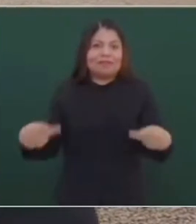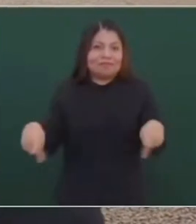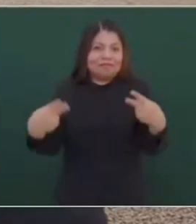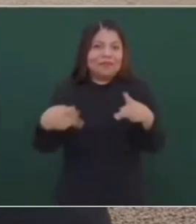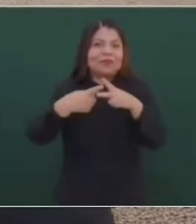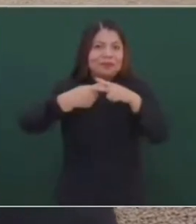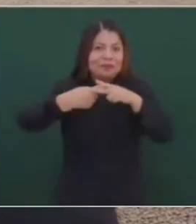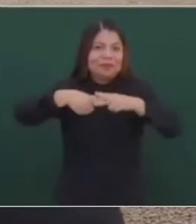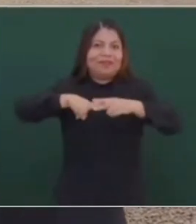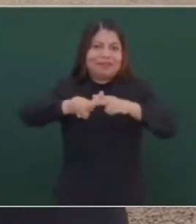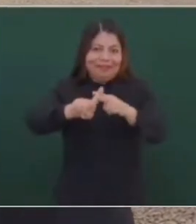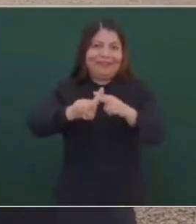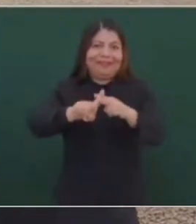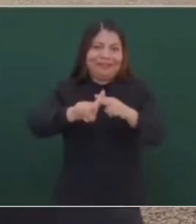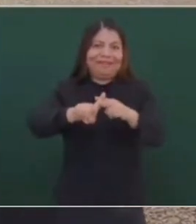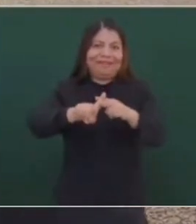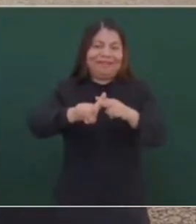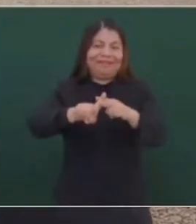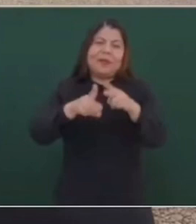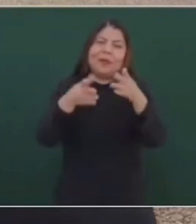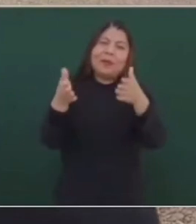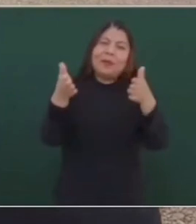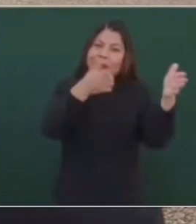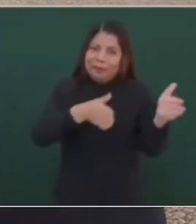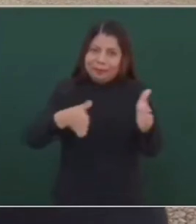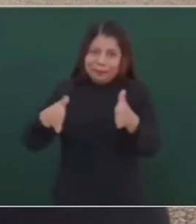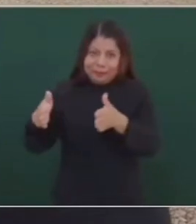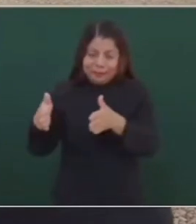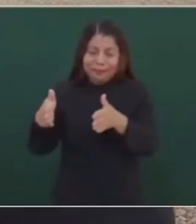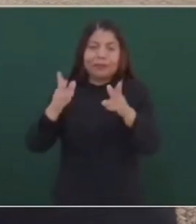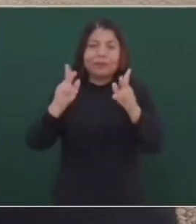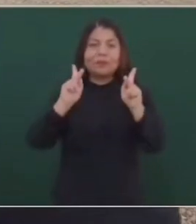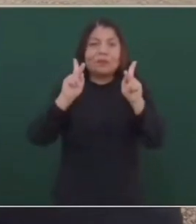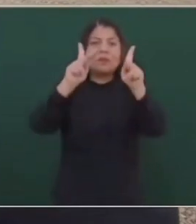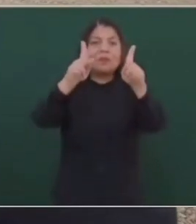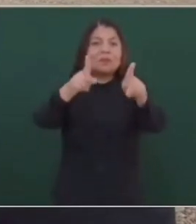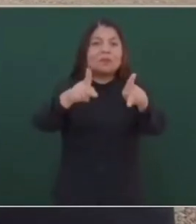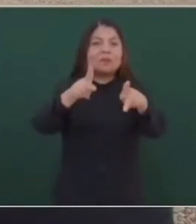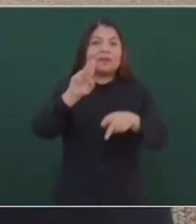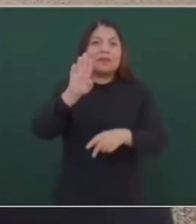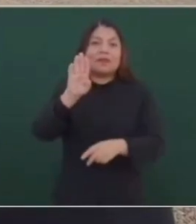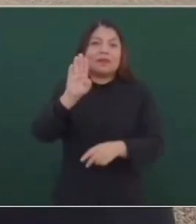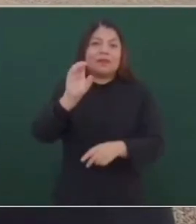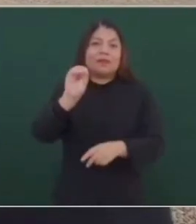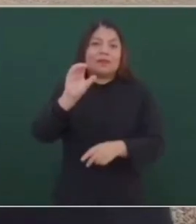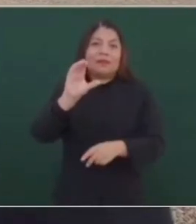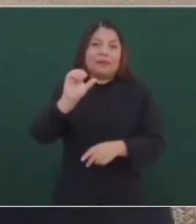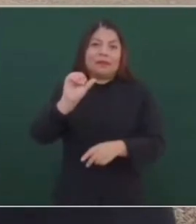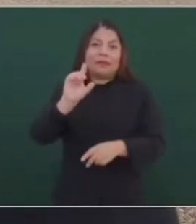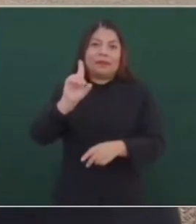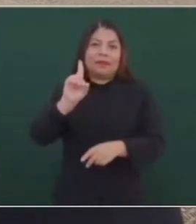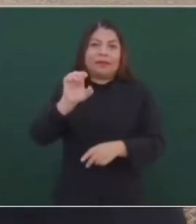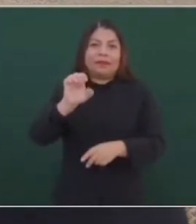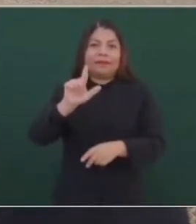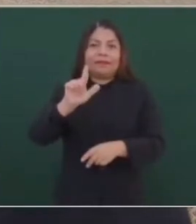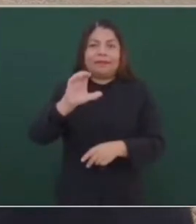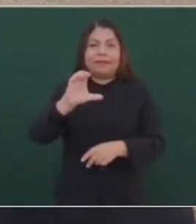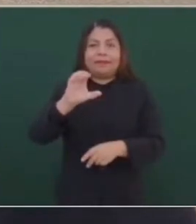lo del puente de Boca del Cerro, vamos a empezar a vender los boletos.